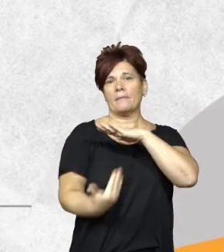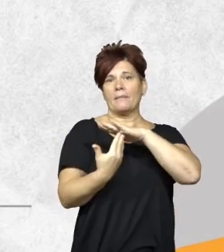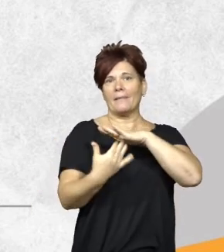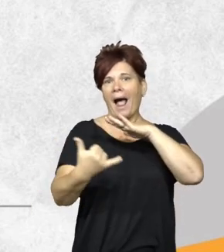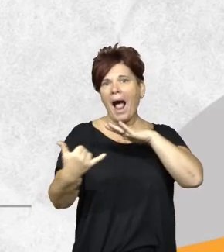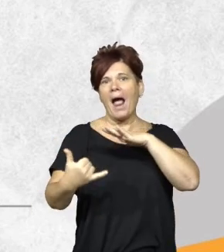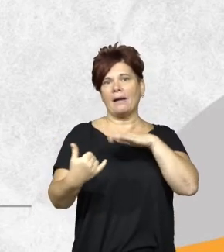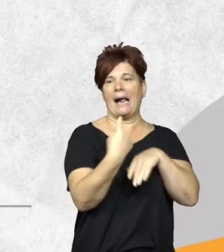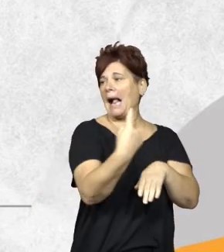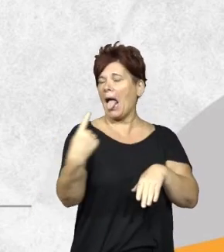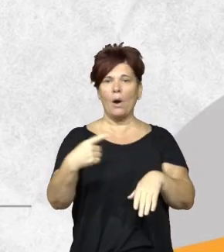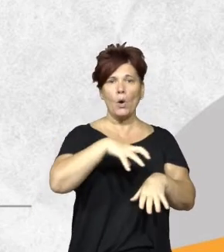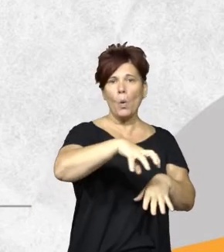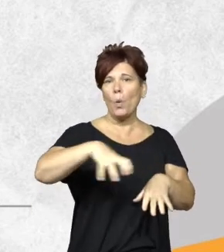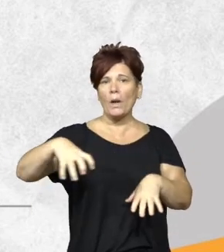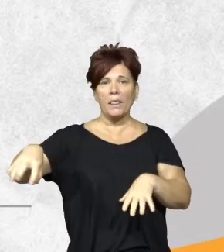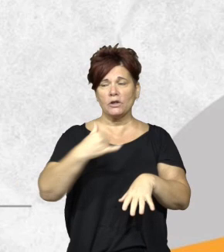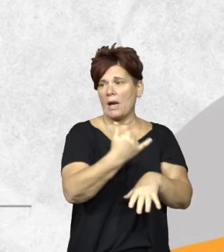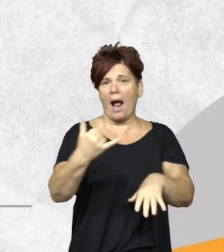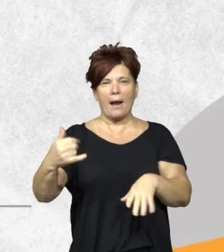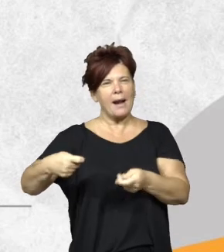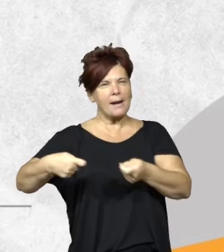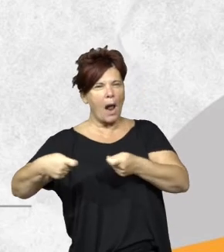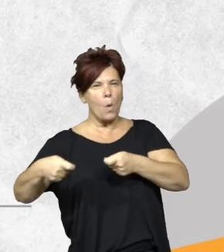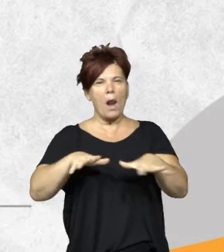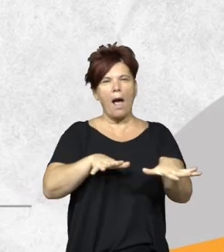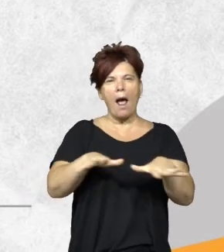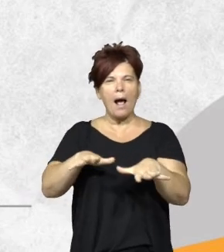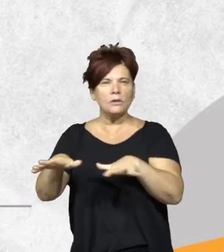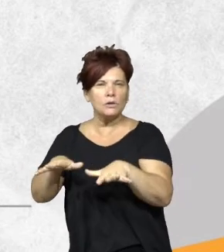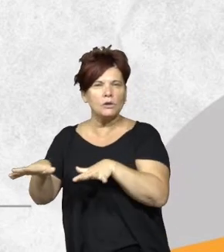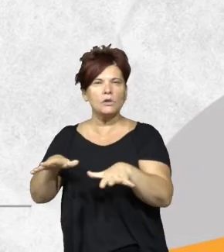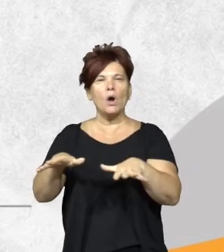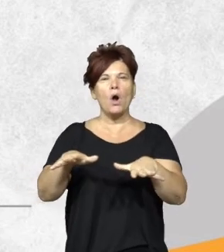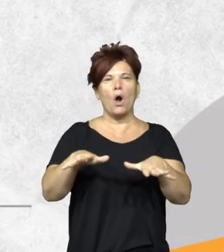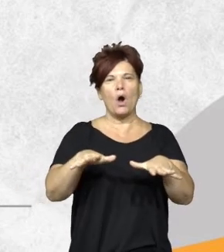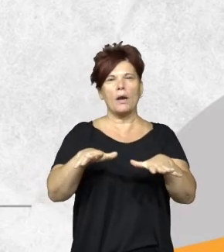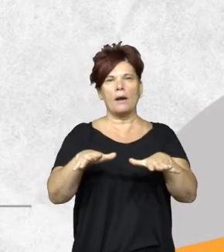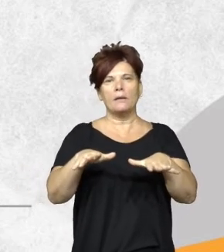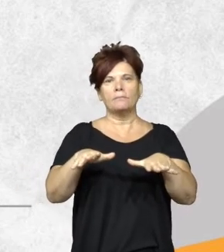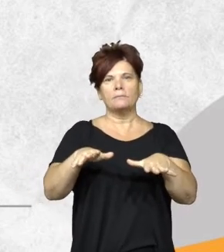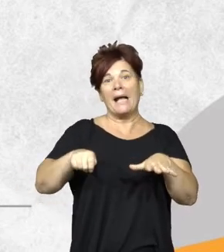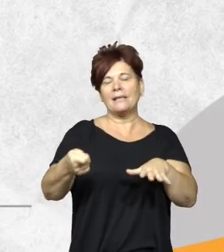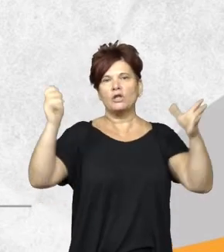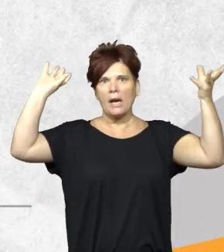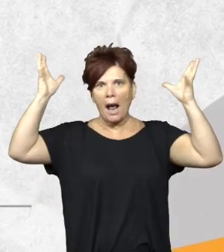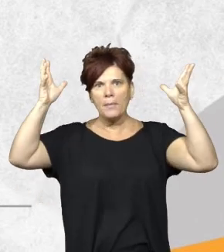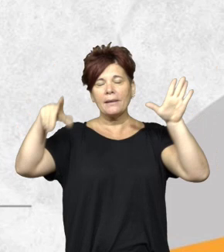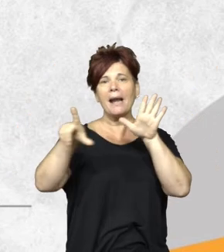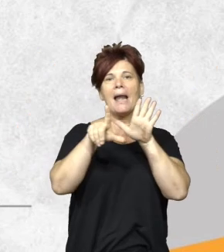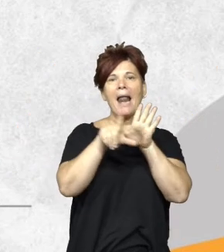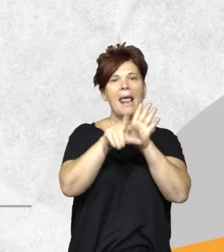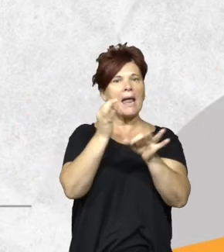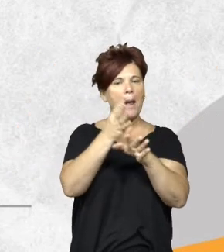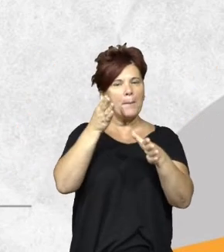cada una de sus jurisdicciones, que regula todas las acciones que realiza la autoridad ambiental. Y dentro de esta ley, en